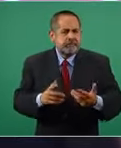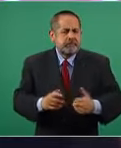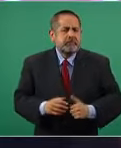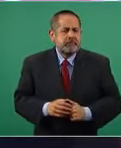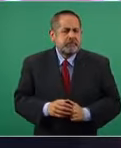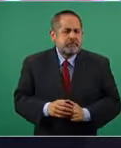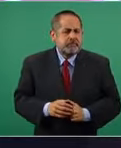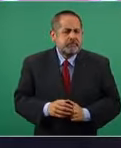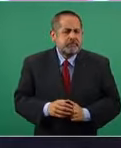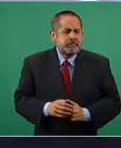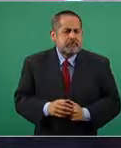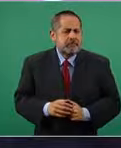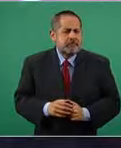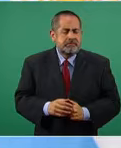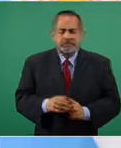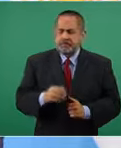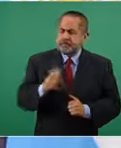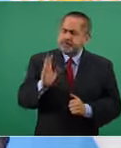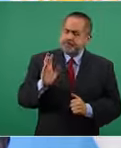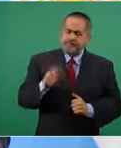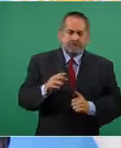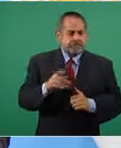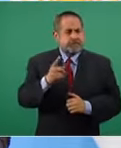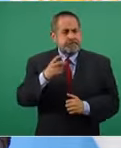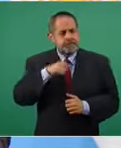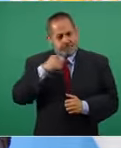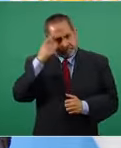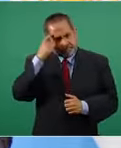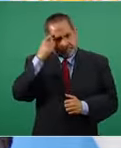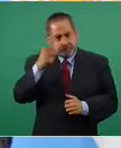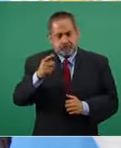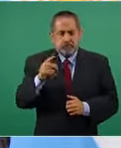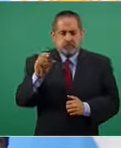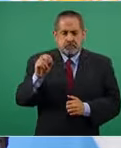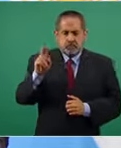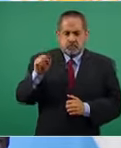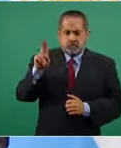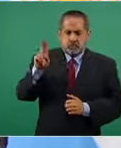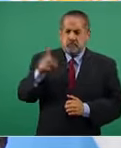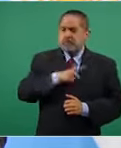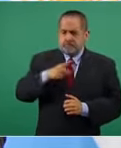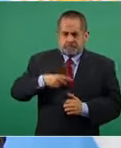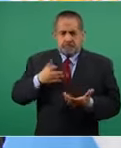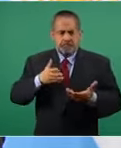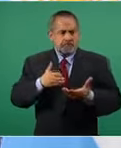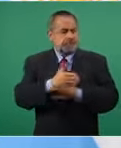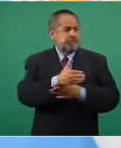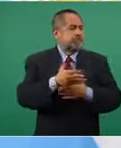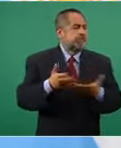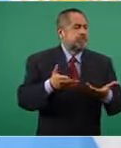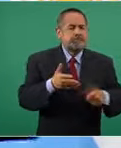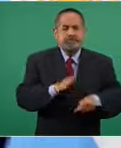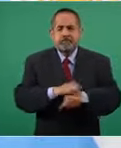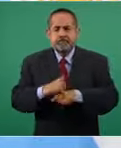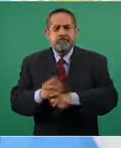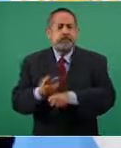de modo que la ONU tiene que intervenir porque